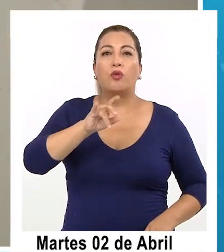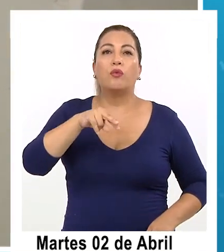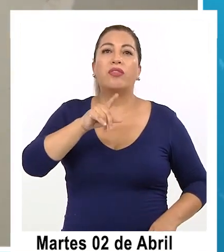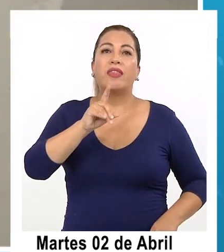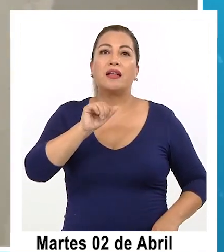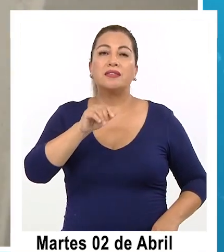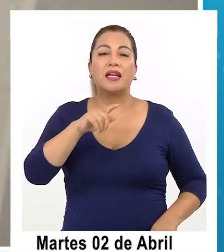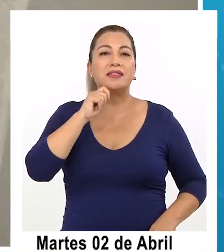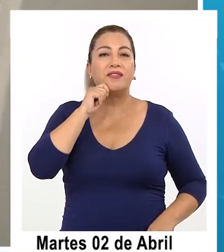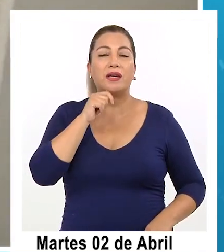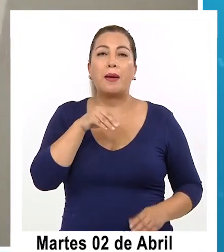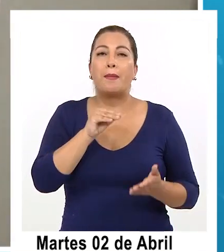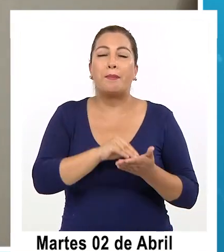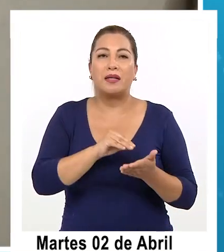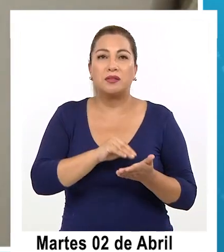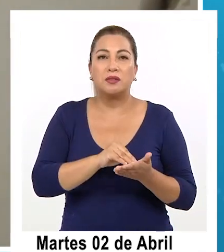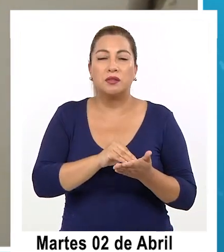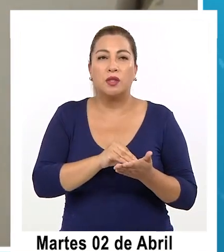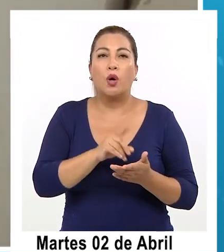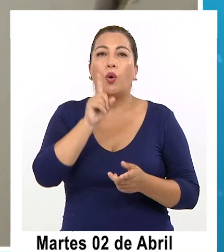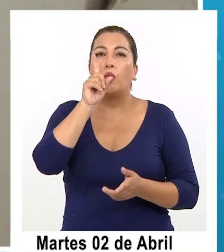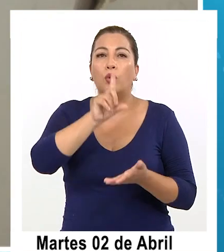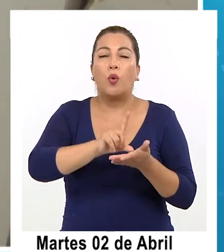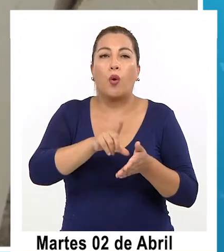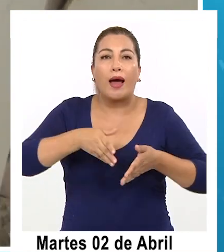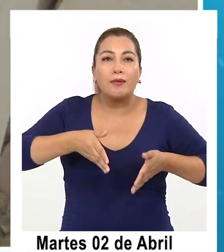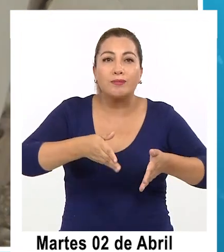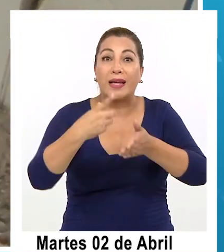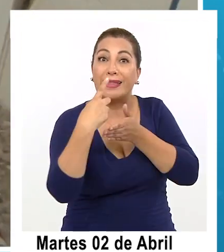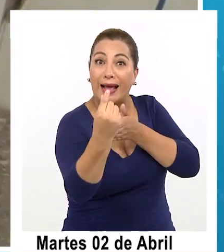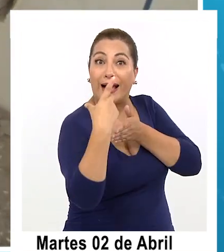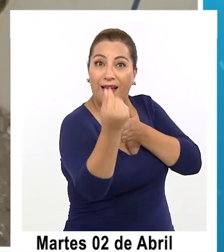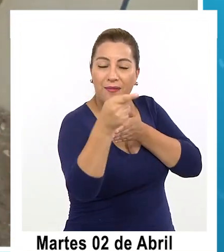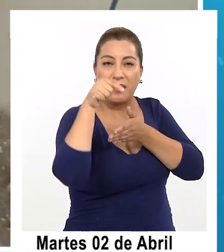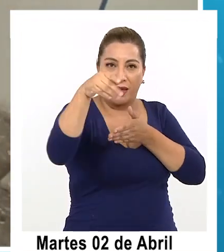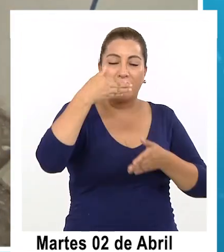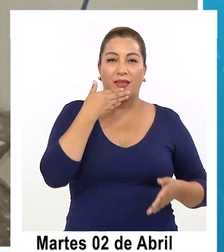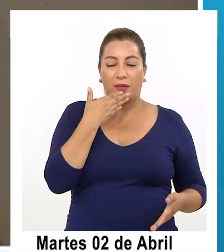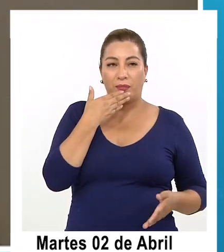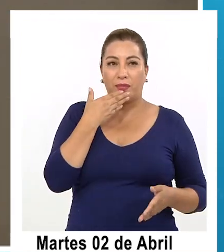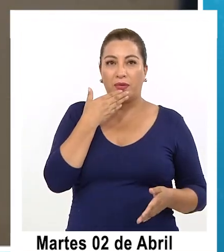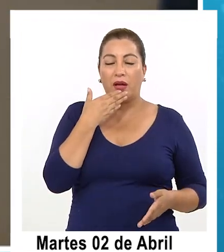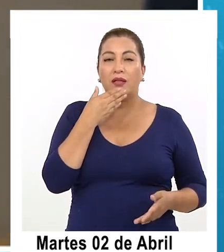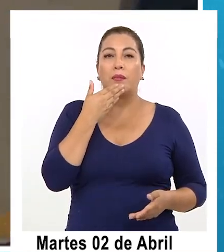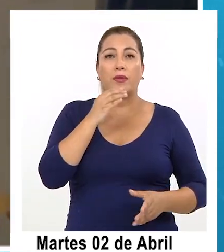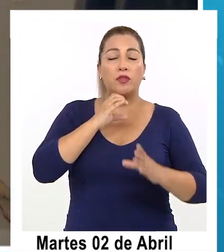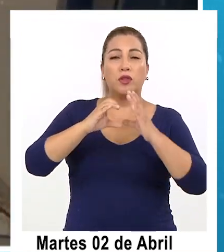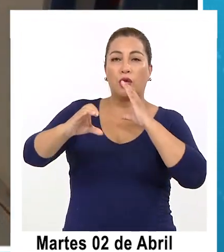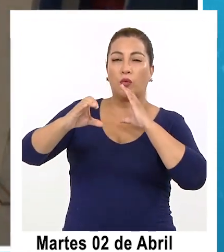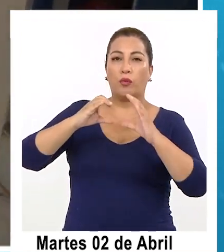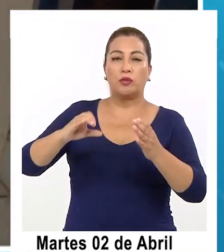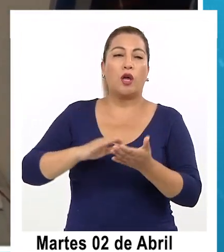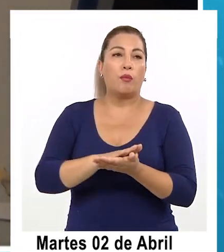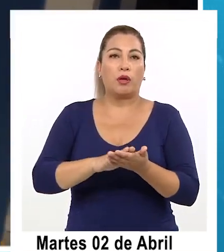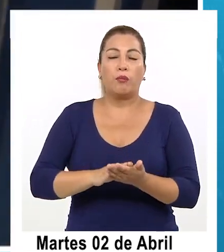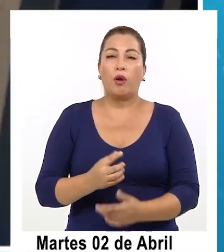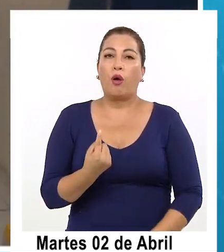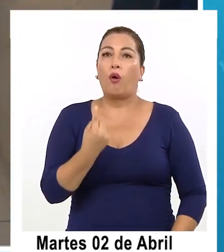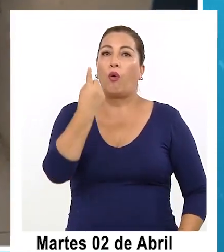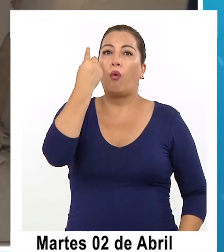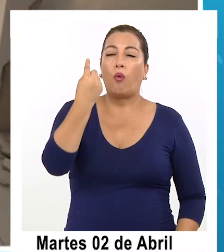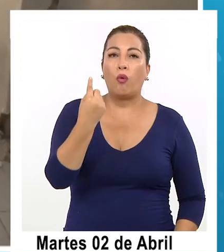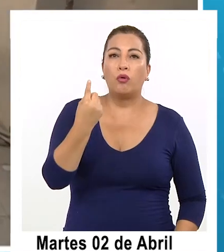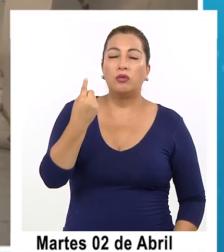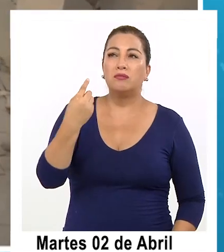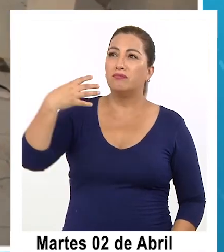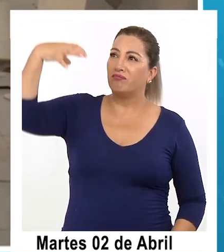de una opción entonces si yo tengo de evacuación de vías de evacuación de vías de comunicaciones si yo tengo una sola antena de